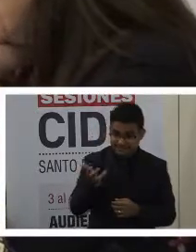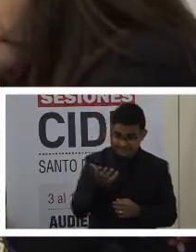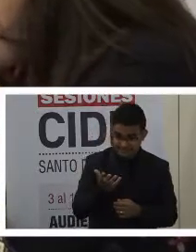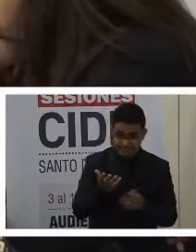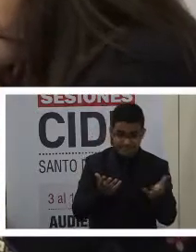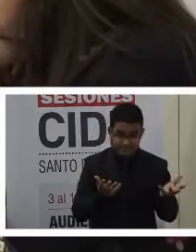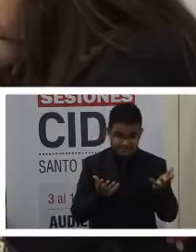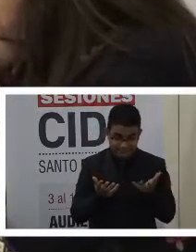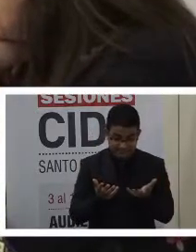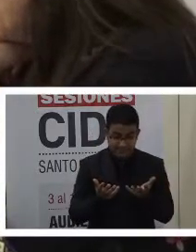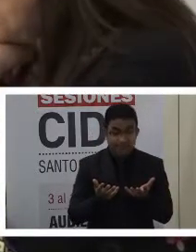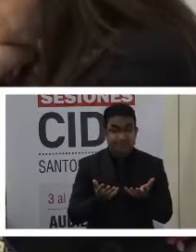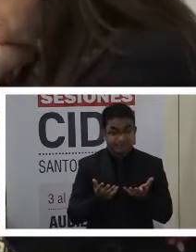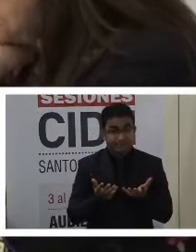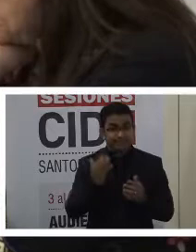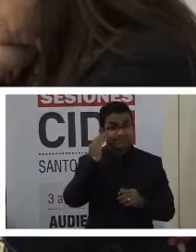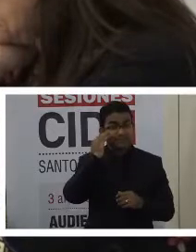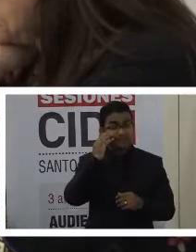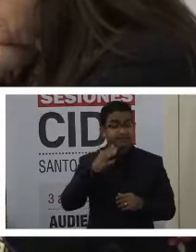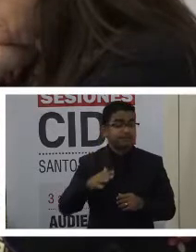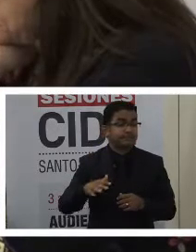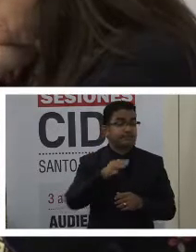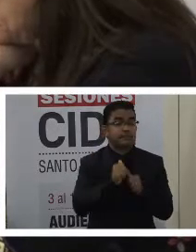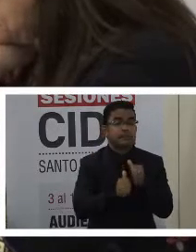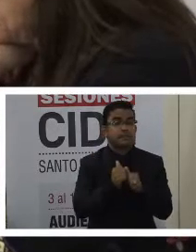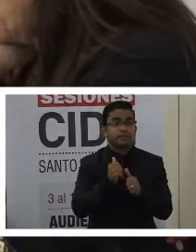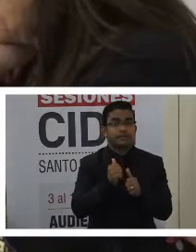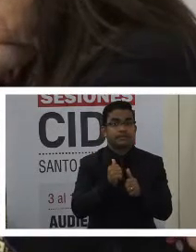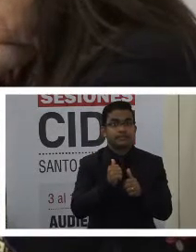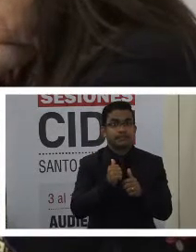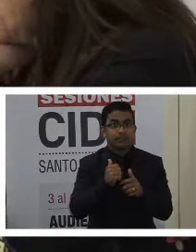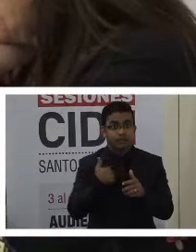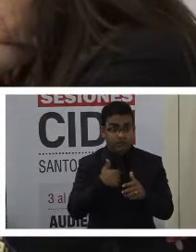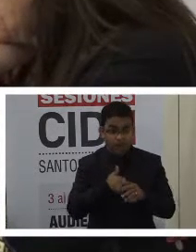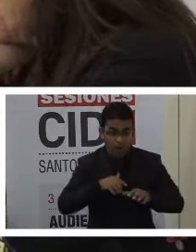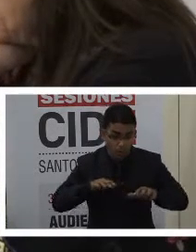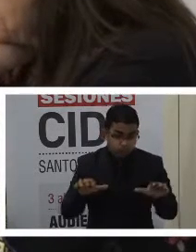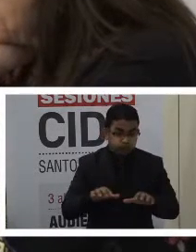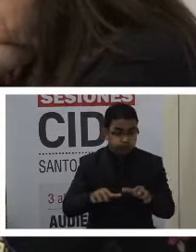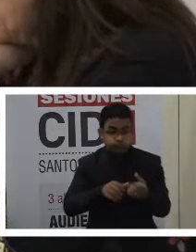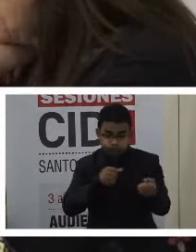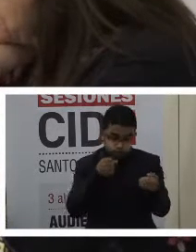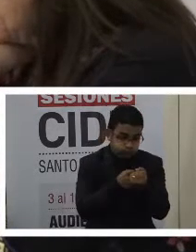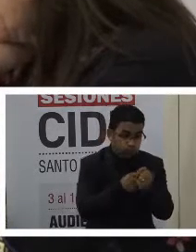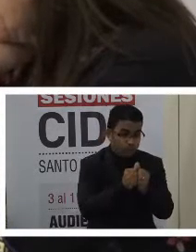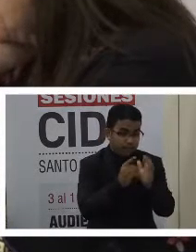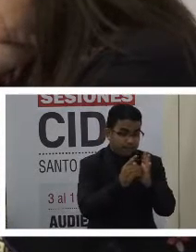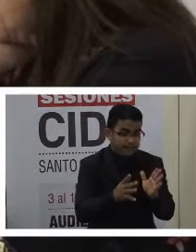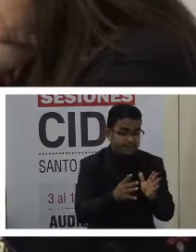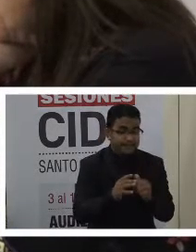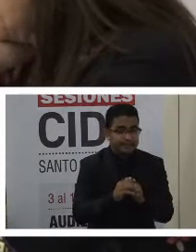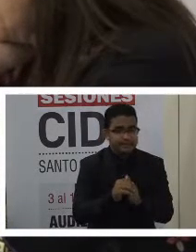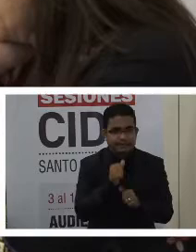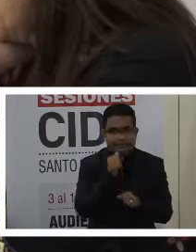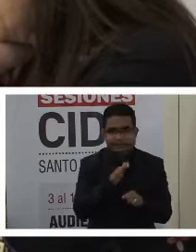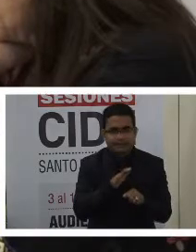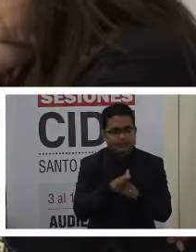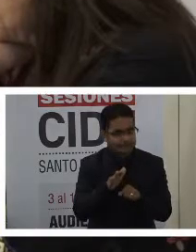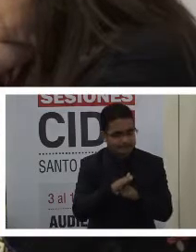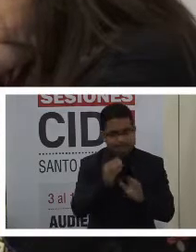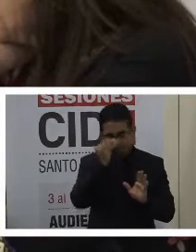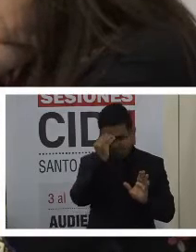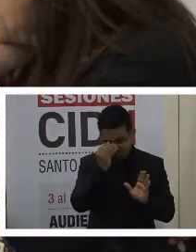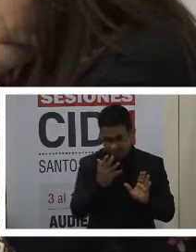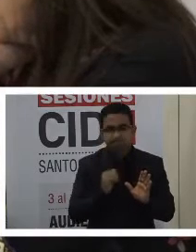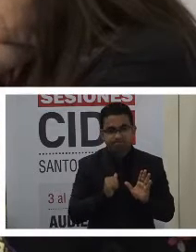estados respecto a las personas con discapacidad es muy poco. Por ello, hay que celebrar aquello que se hace.